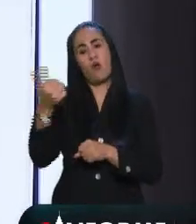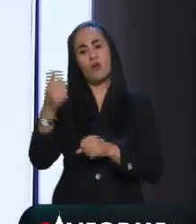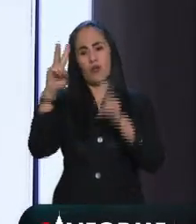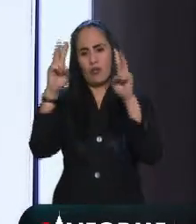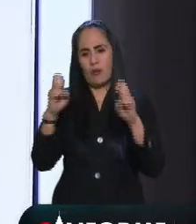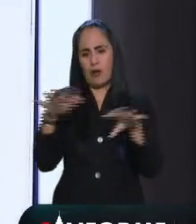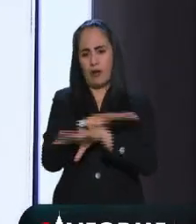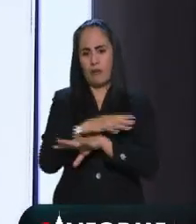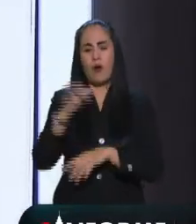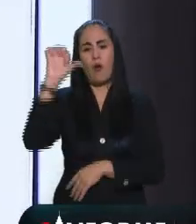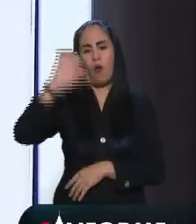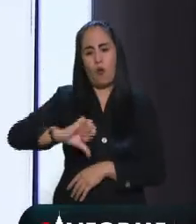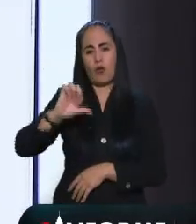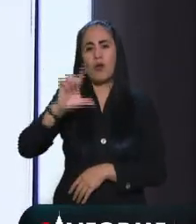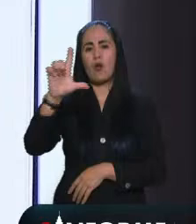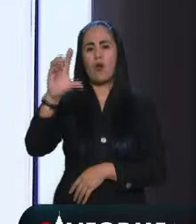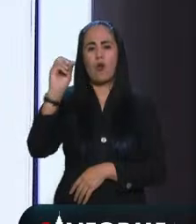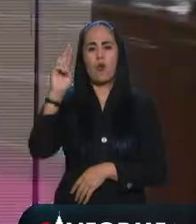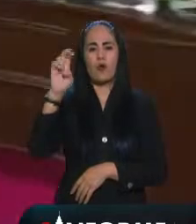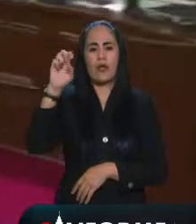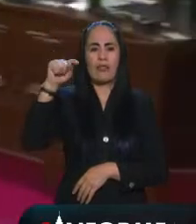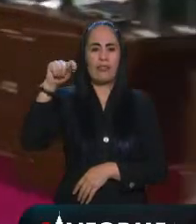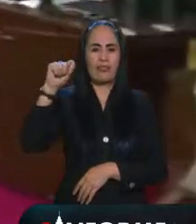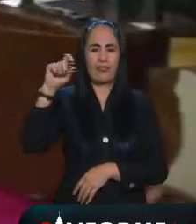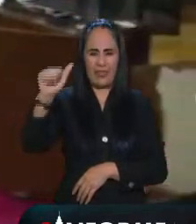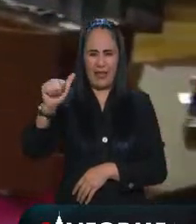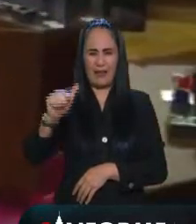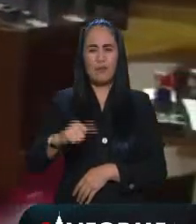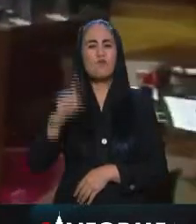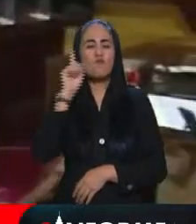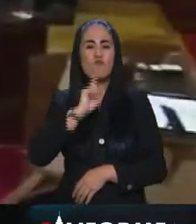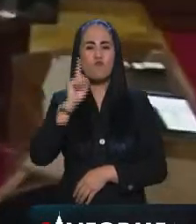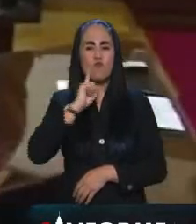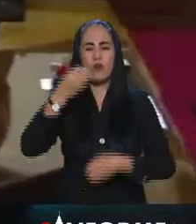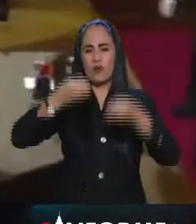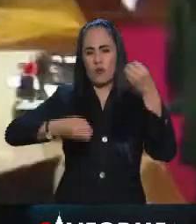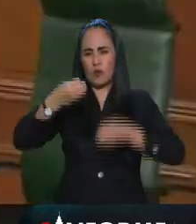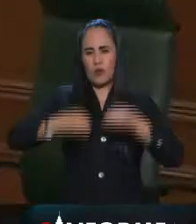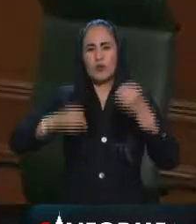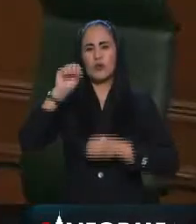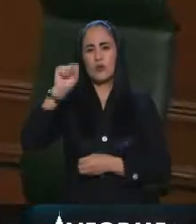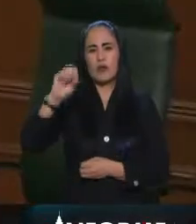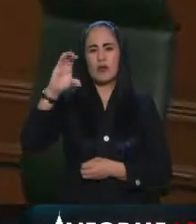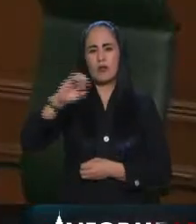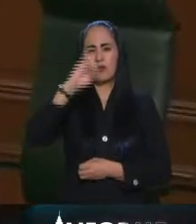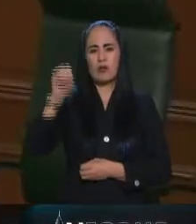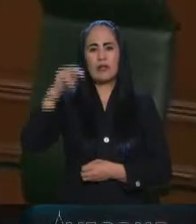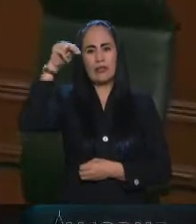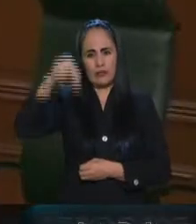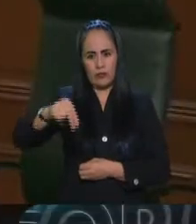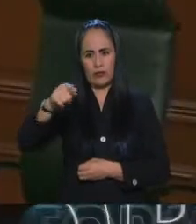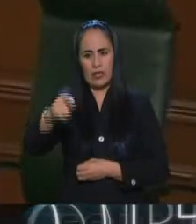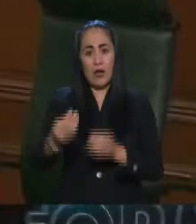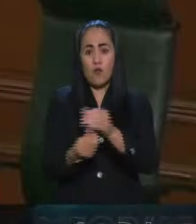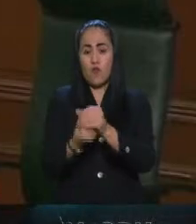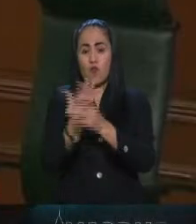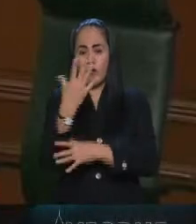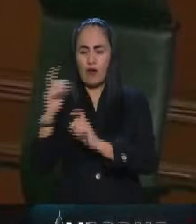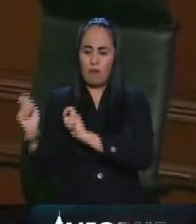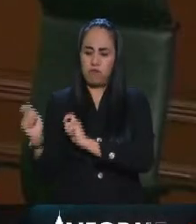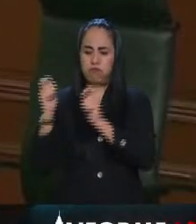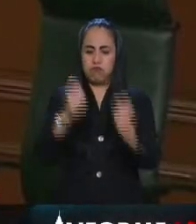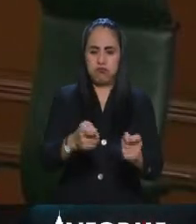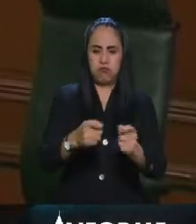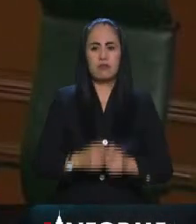martes, Loretta Ortiz asumió el cargo de nueva ministra de la Suprema Corte de Justicia de la Nación. En sesión solemne recibió la